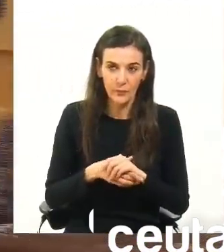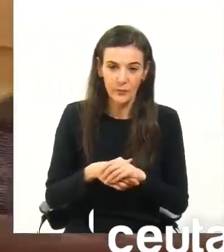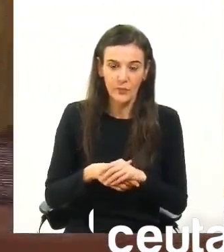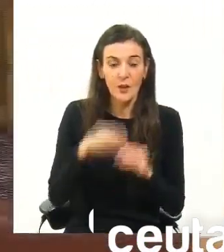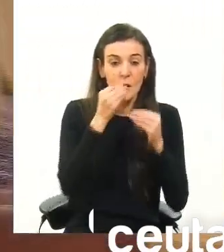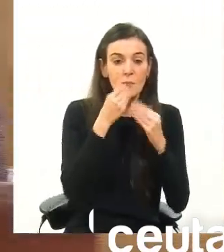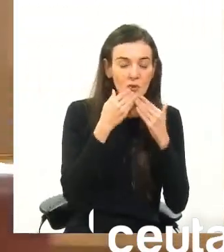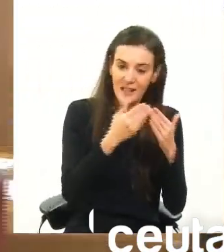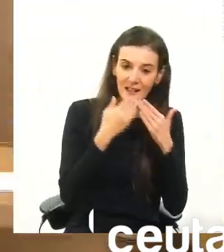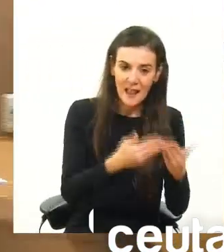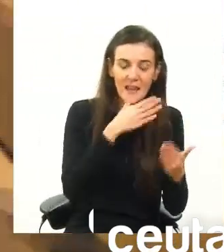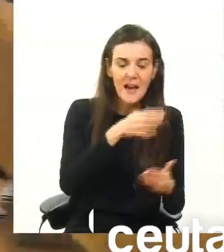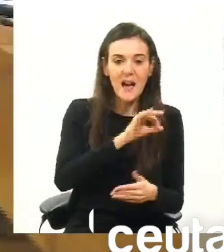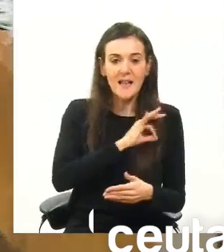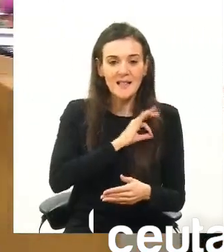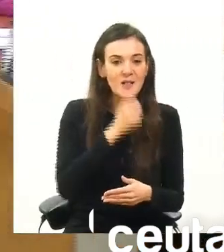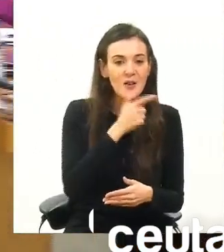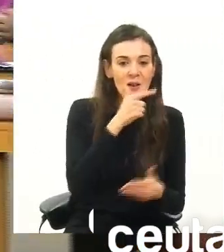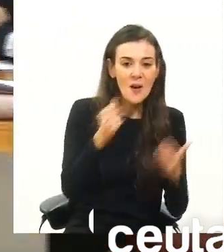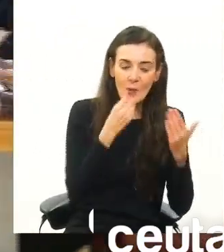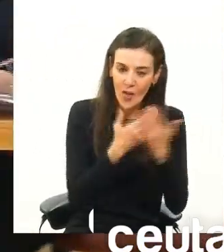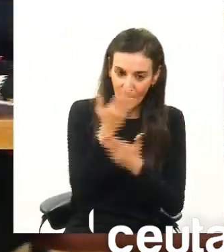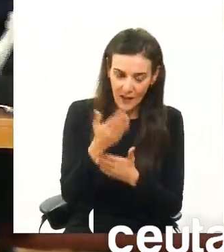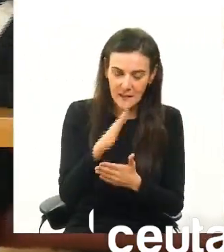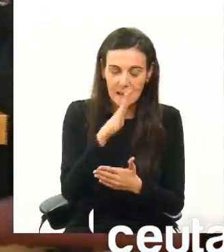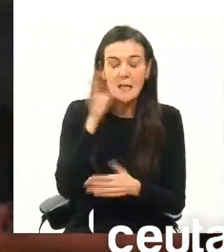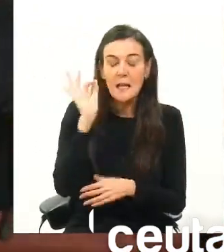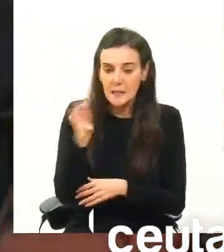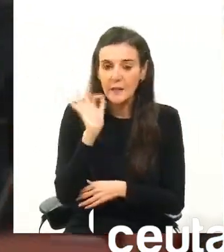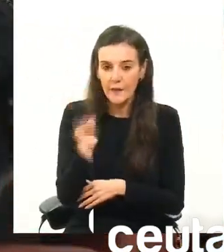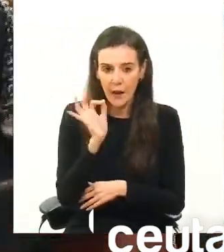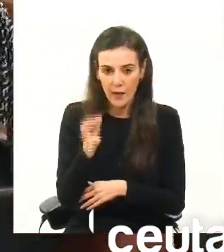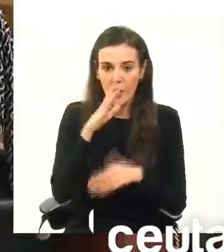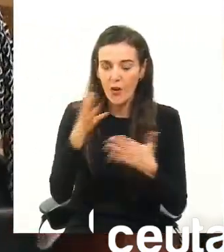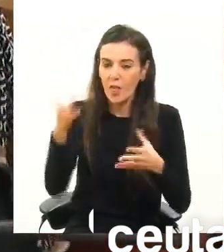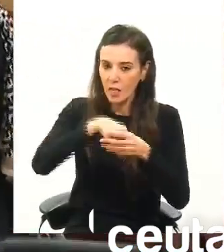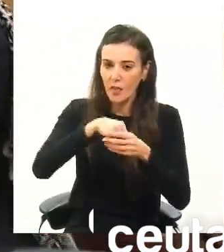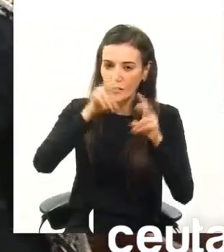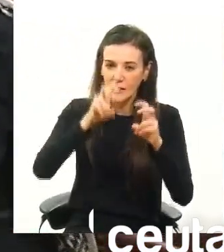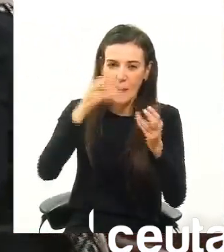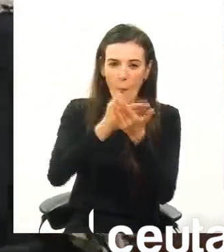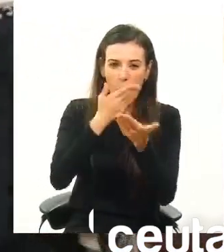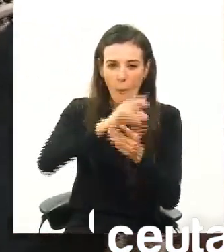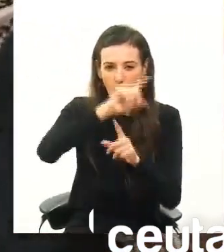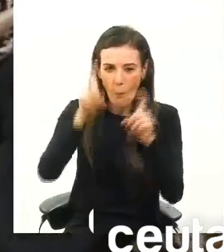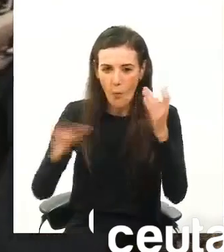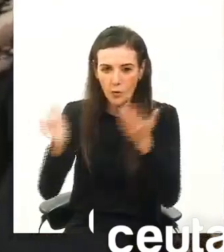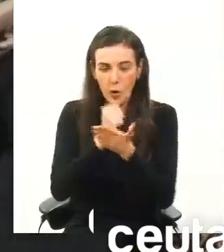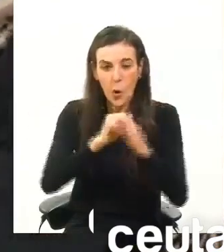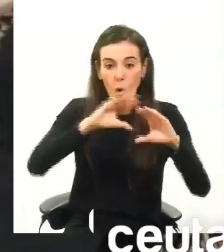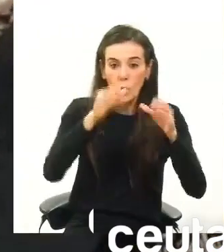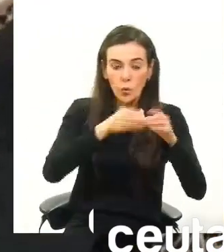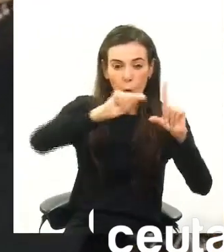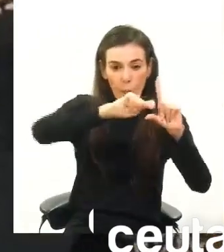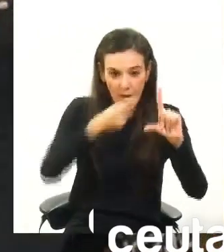Muchas gracias, señor Vivas, y buenos días. En efecto, dentro de la batería de propuestas que llevamos en el MDIC